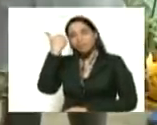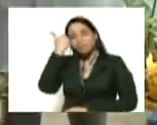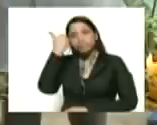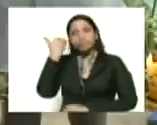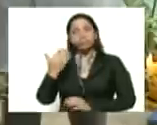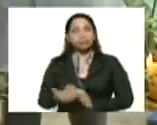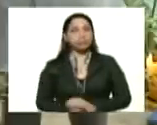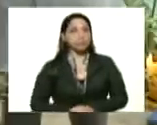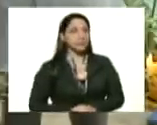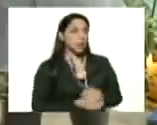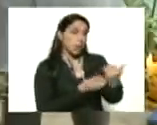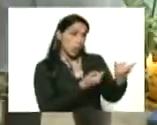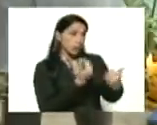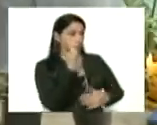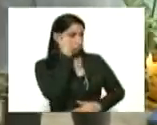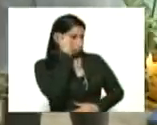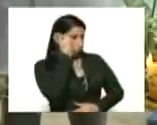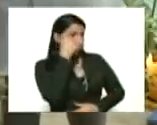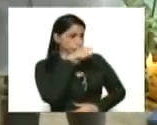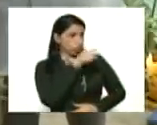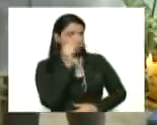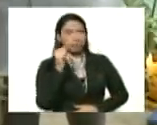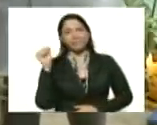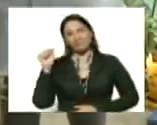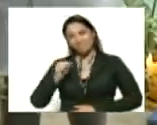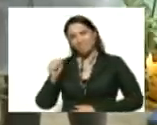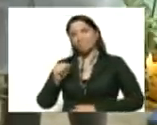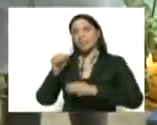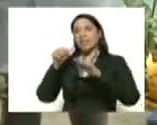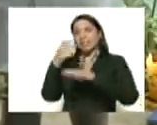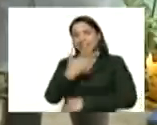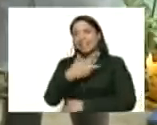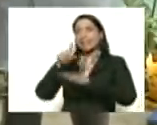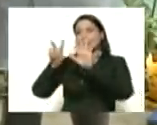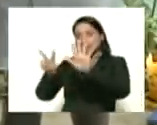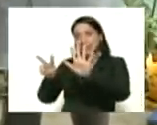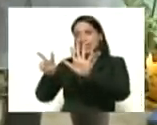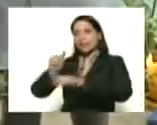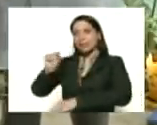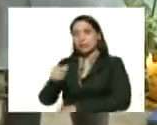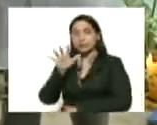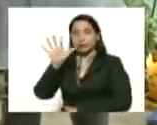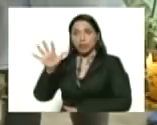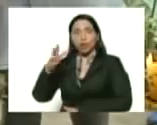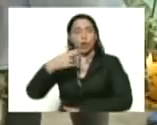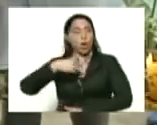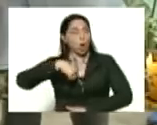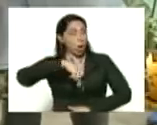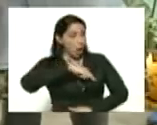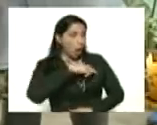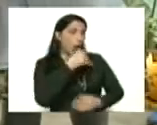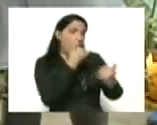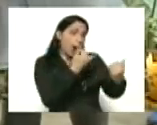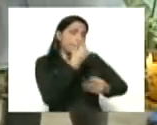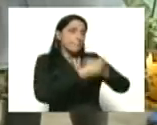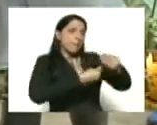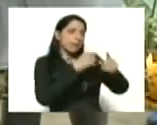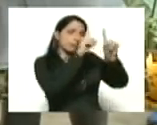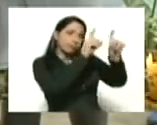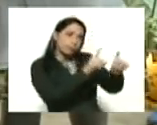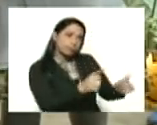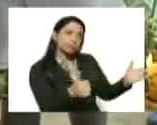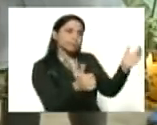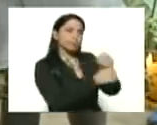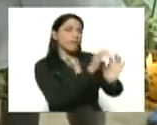¿Se midió la temperatura en ese momento? Sí, 37 5. Entonces, en este momento vamos a proceder a realizar lo que es el examen